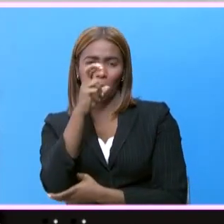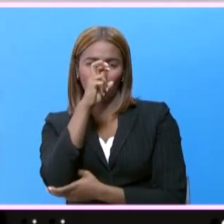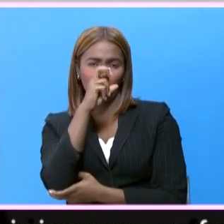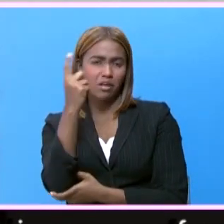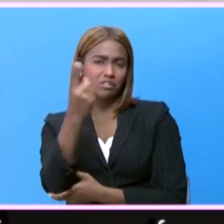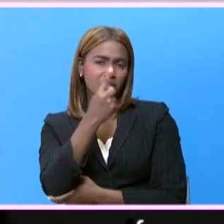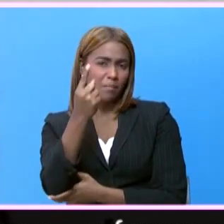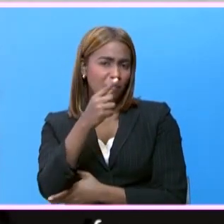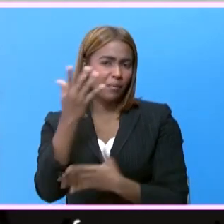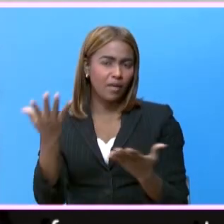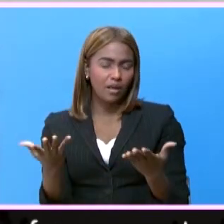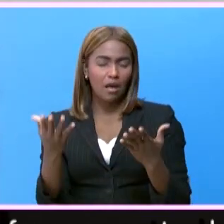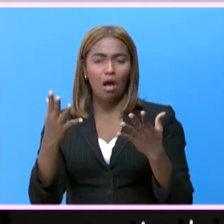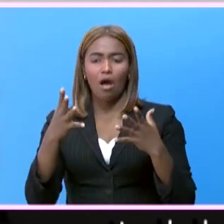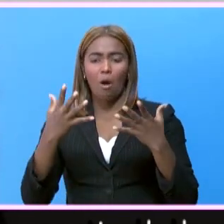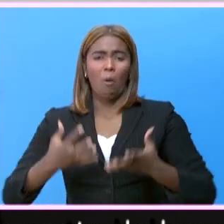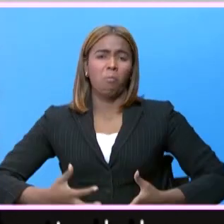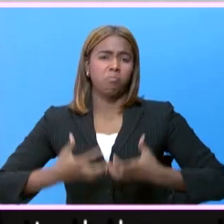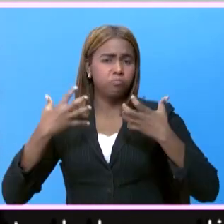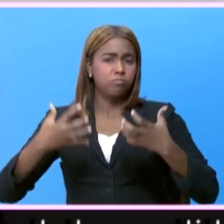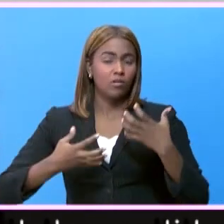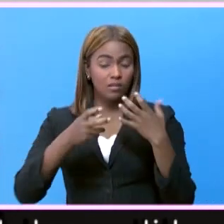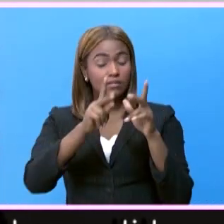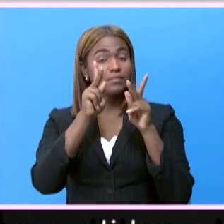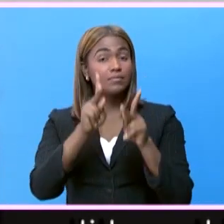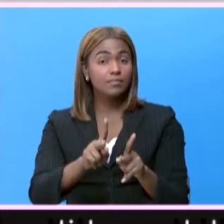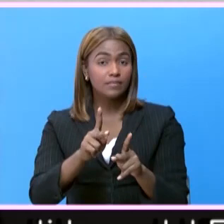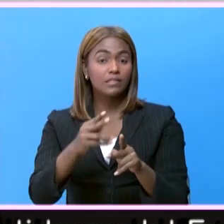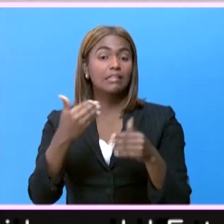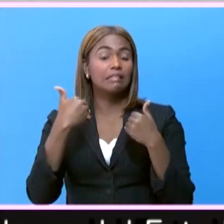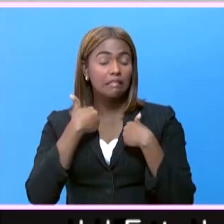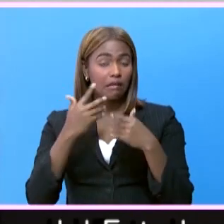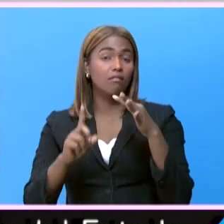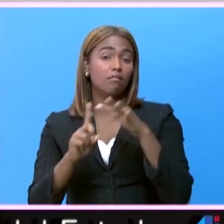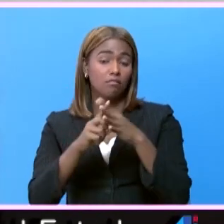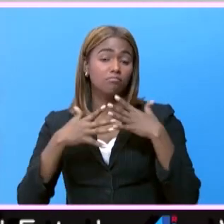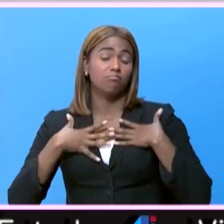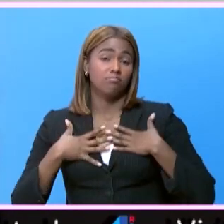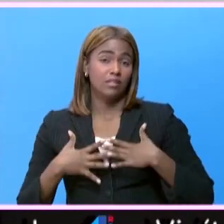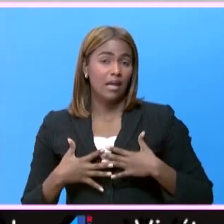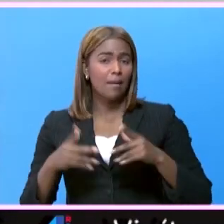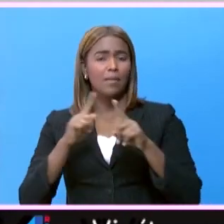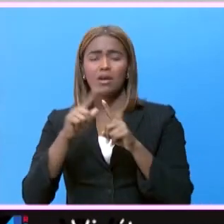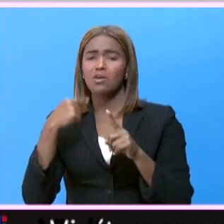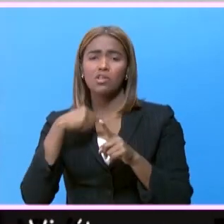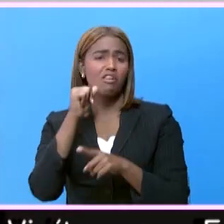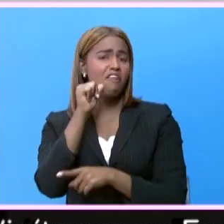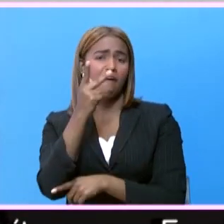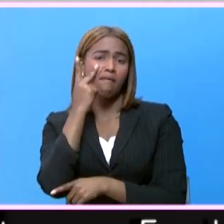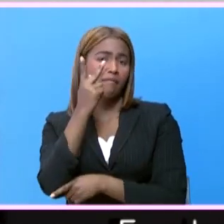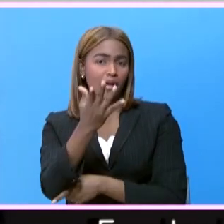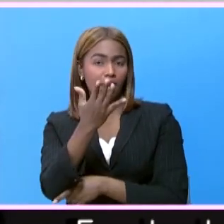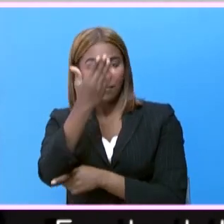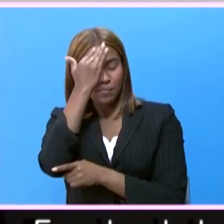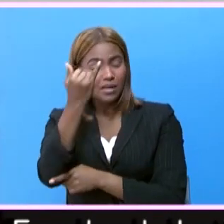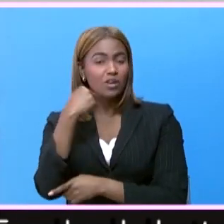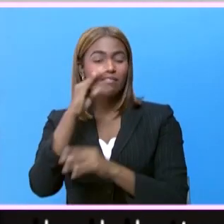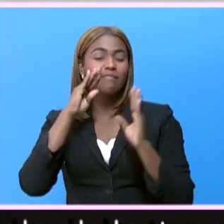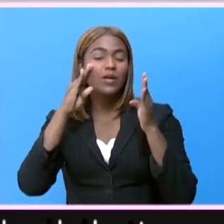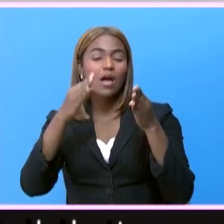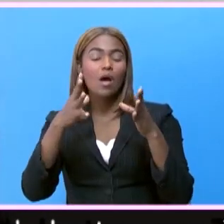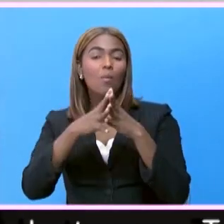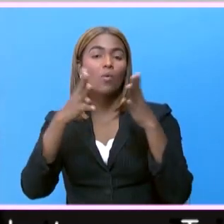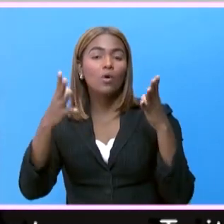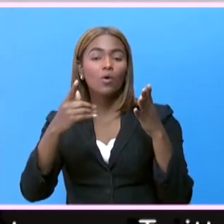irritada, agresiva, y esa persona está padeciendo una depresión. Pero nosotros no lo vemos así porque nos enfocamos